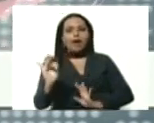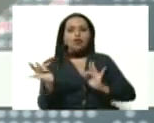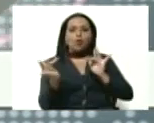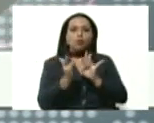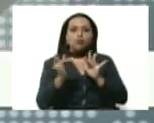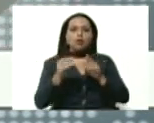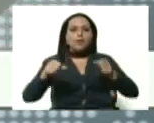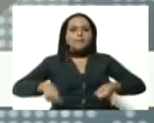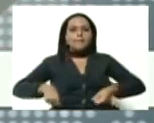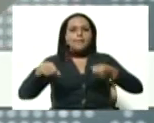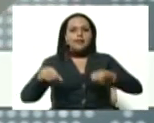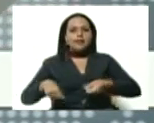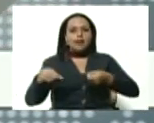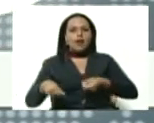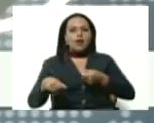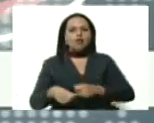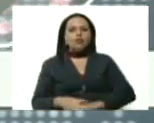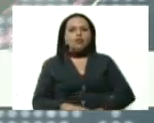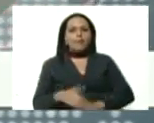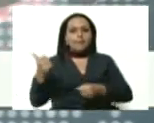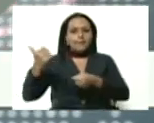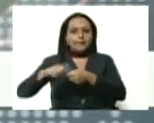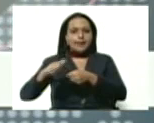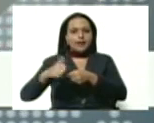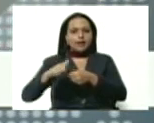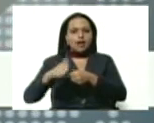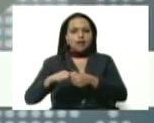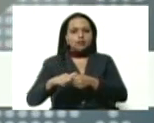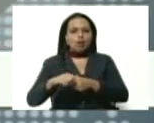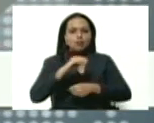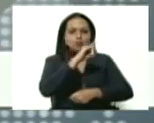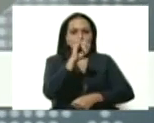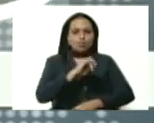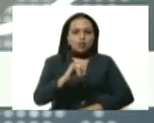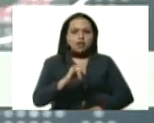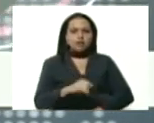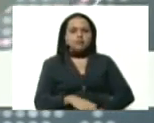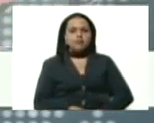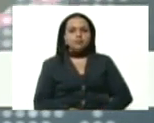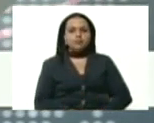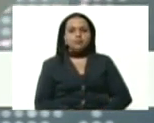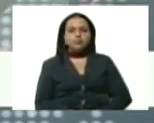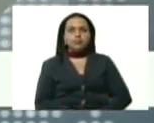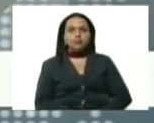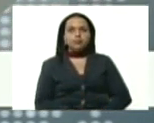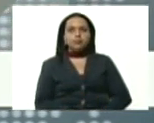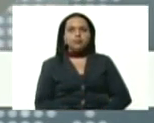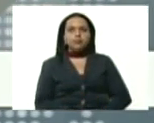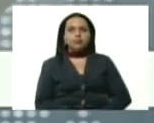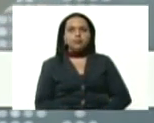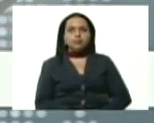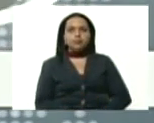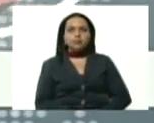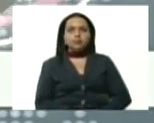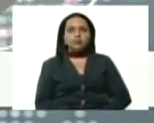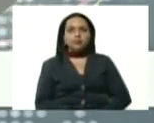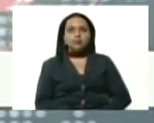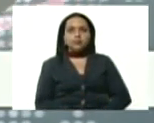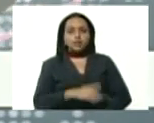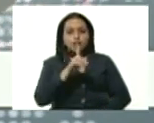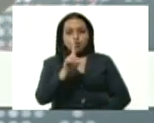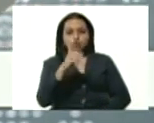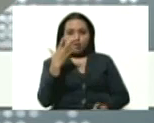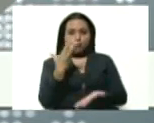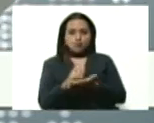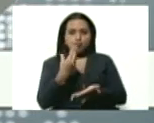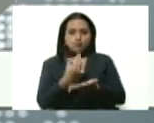contacto con el muy peligroso foco del mercado de las pulgas en Maracay. Y el caso del Estado de Monagas,